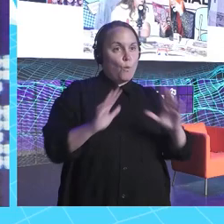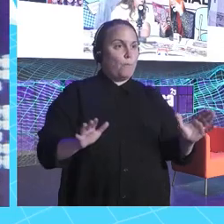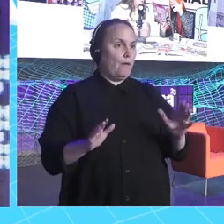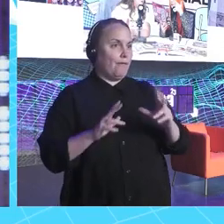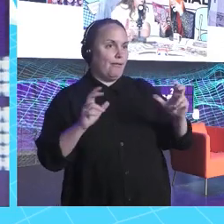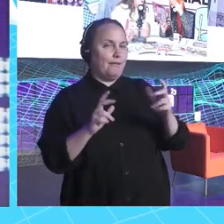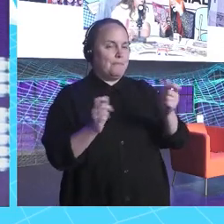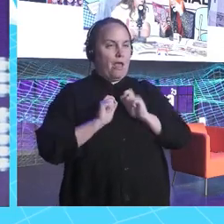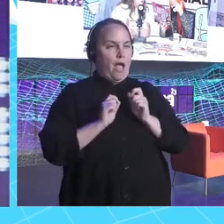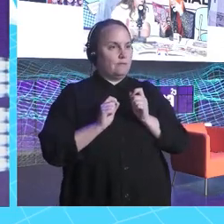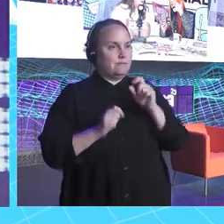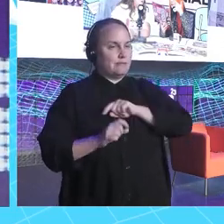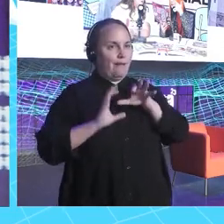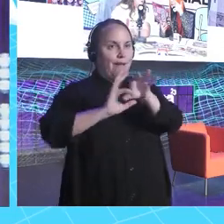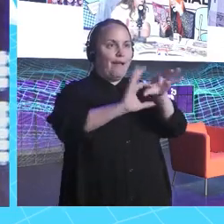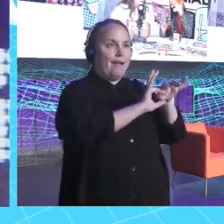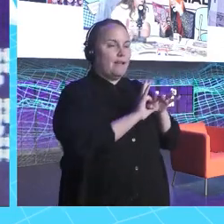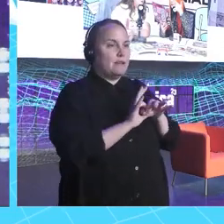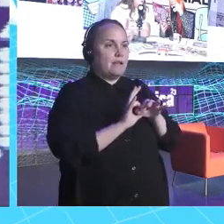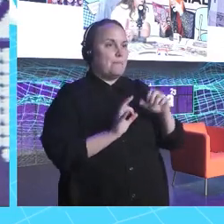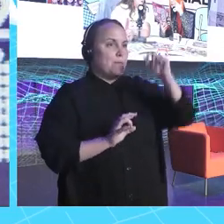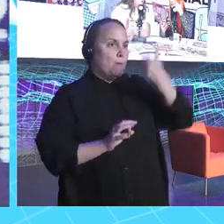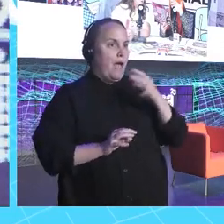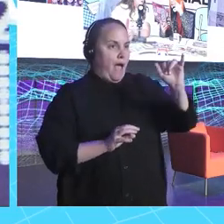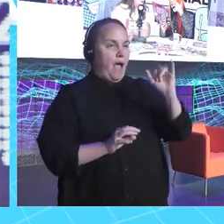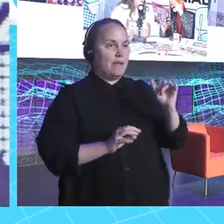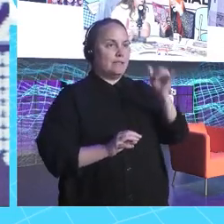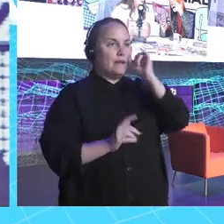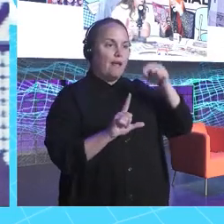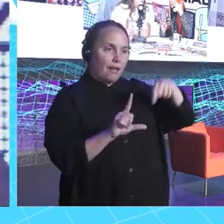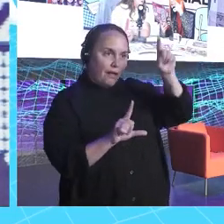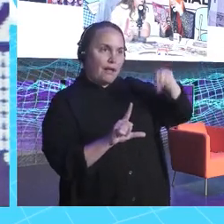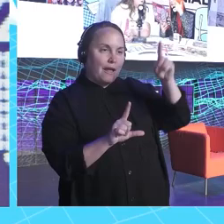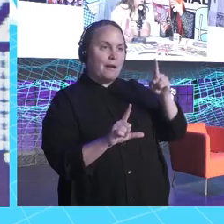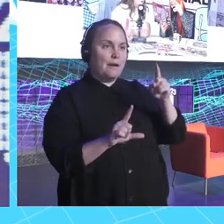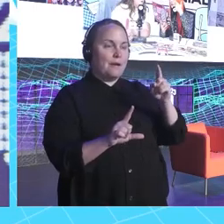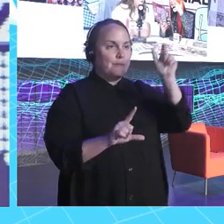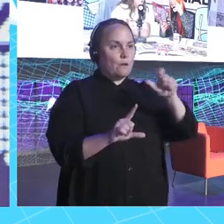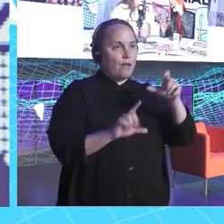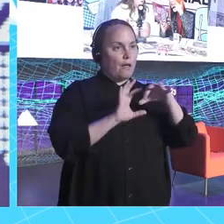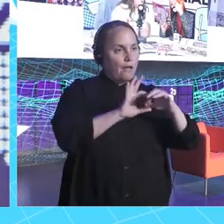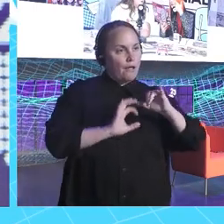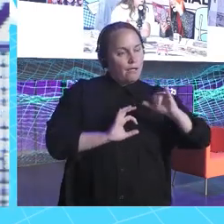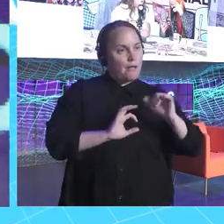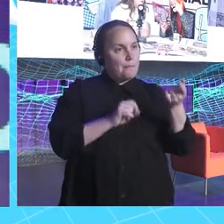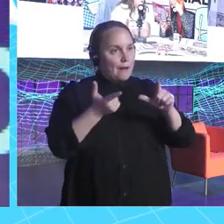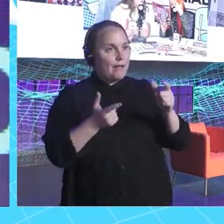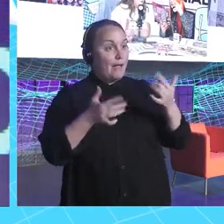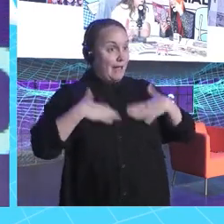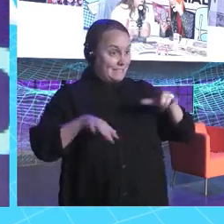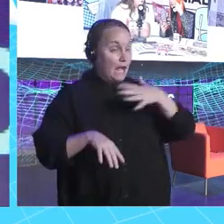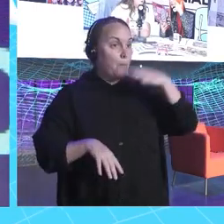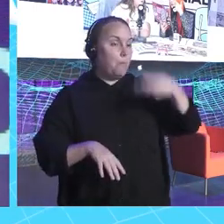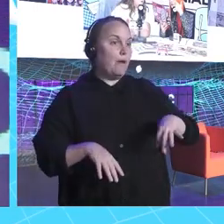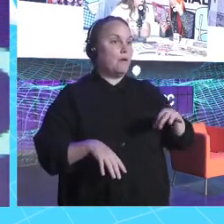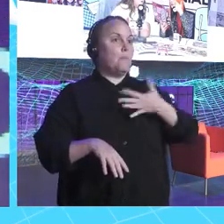todos. Es como una bendición tenerlas en tu timeline y poder ver a personas que se parecen a ti y decir, ¿eh? Me puedo poner esa camiseta y no me tengo que poner el